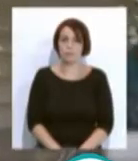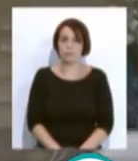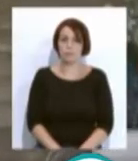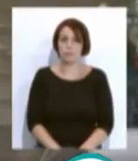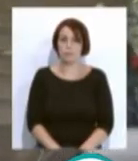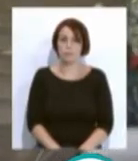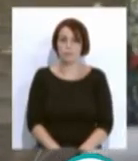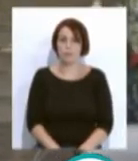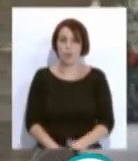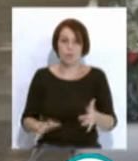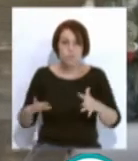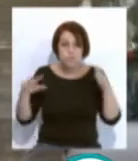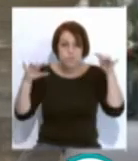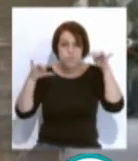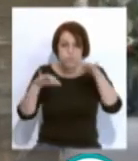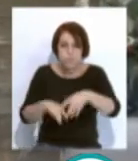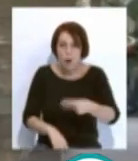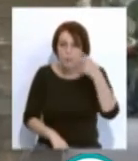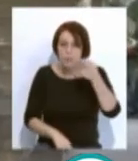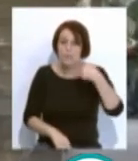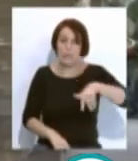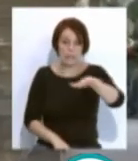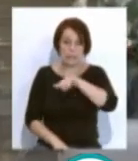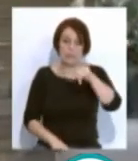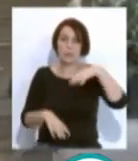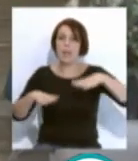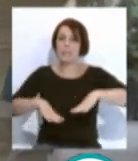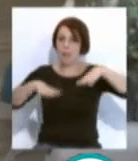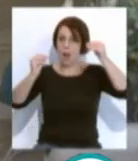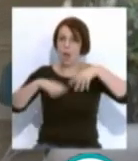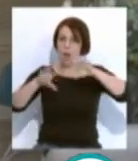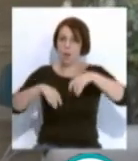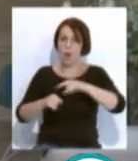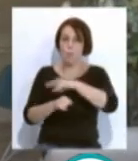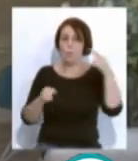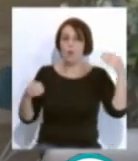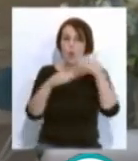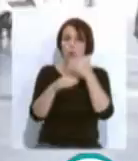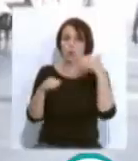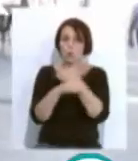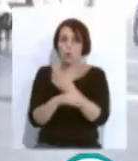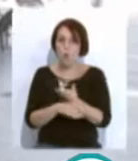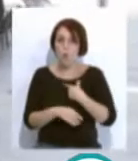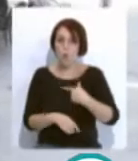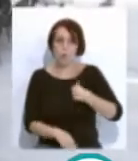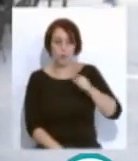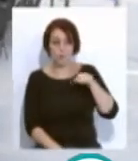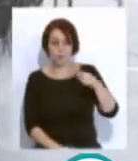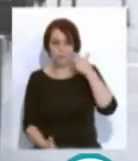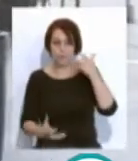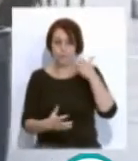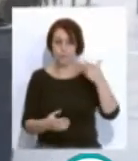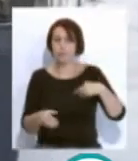La afluencia masiva de visitantes, sobre todo en la zona de la Sierra de Cádiz, este puente de octubre no ha visto su reflejo en la